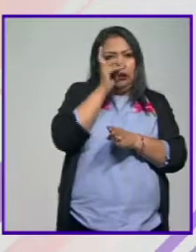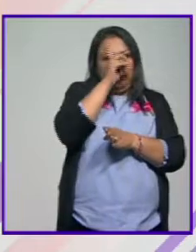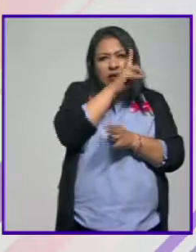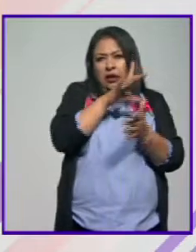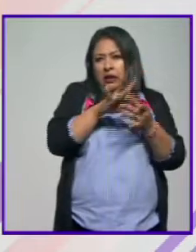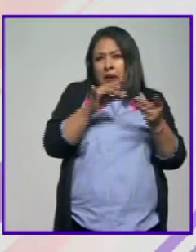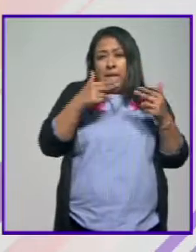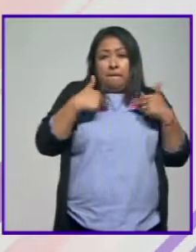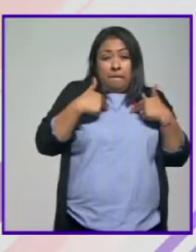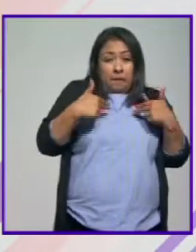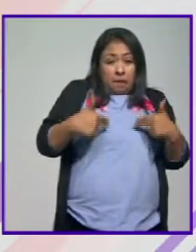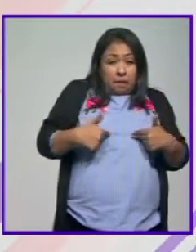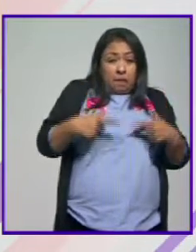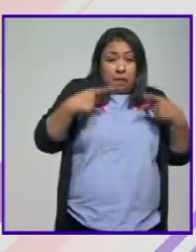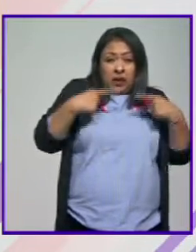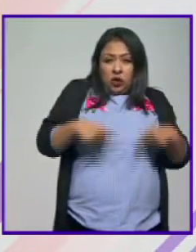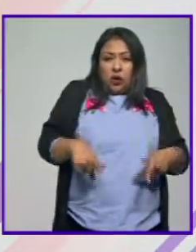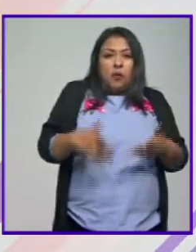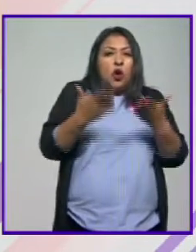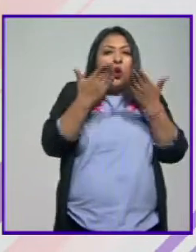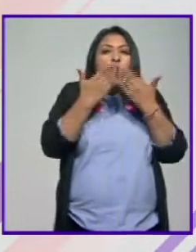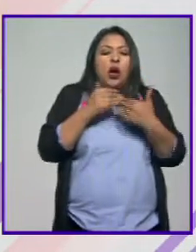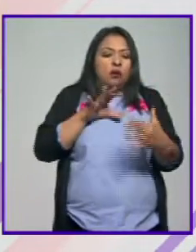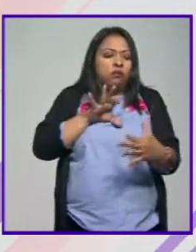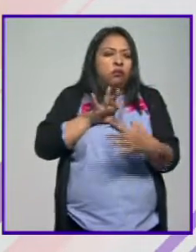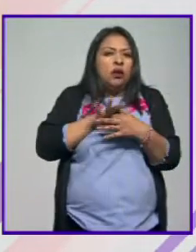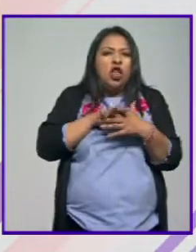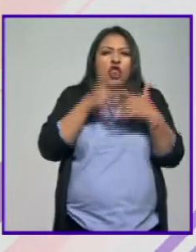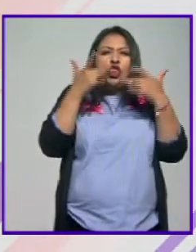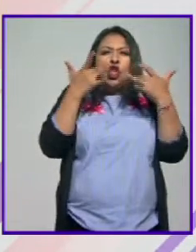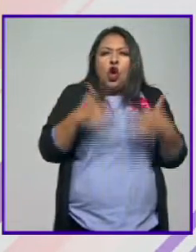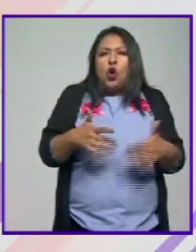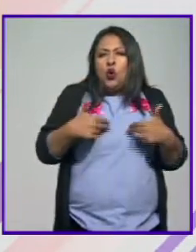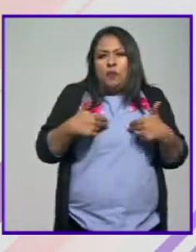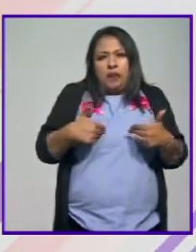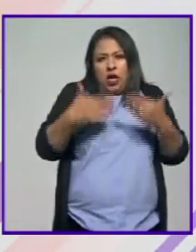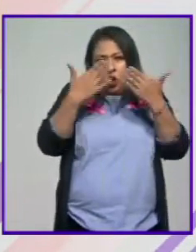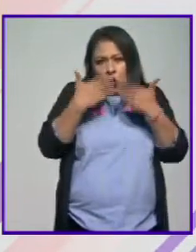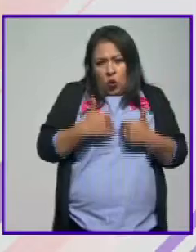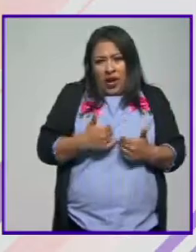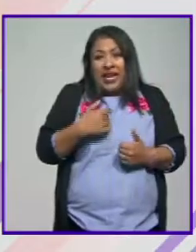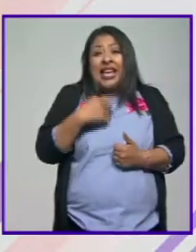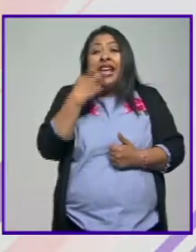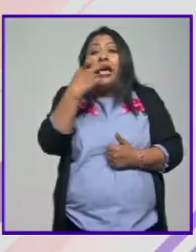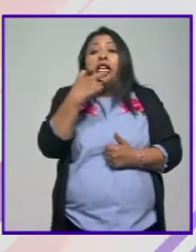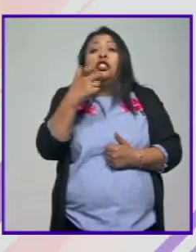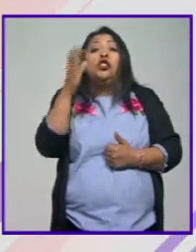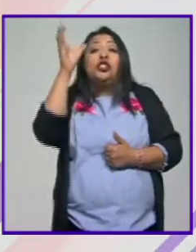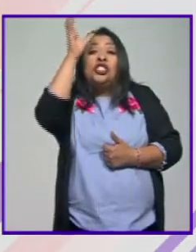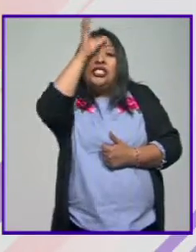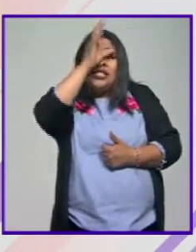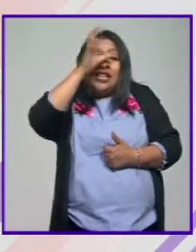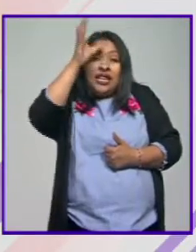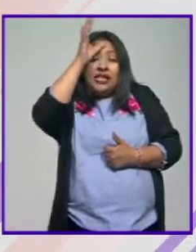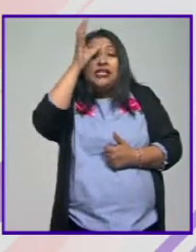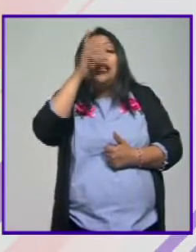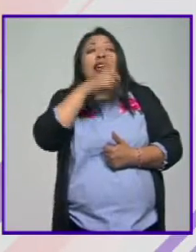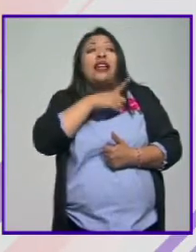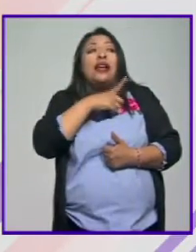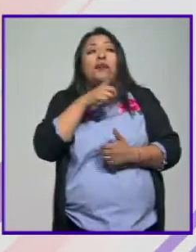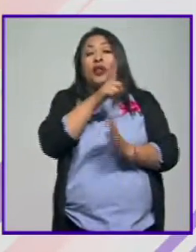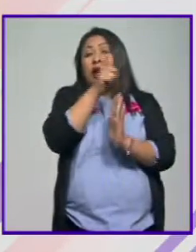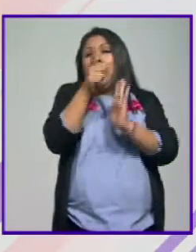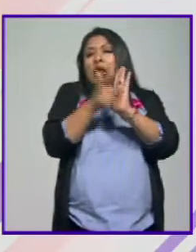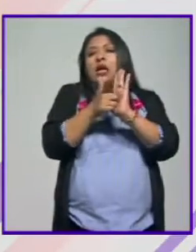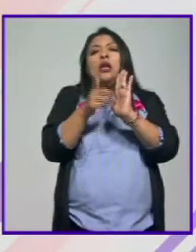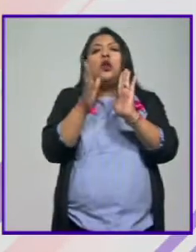de hablar de persona humana porque no hay relación, no hay dolor como el humano. Entonces, esta es la parte científica y que esto se debe a ver. O sea, las